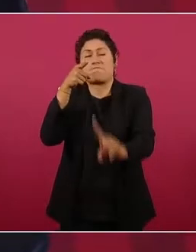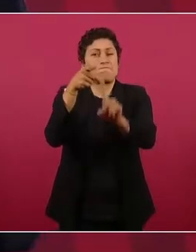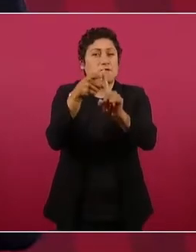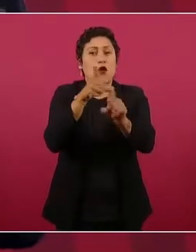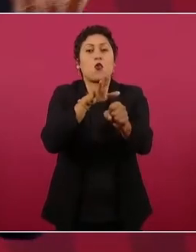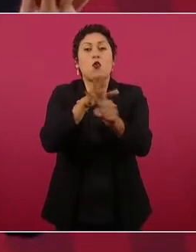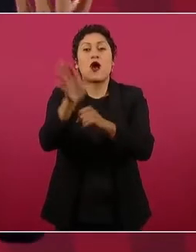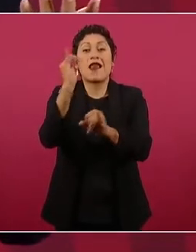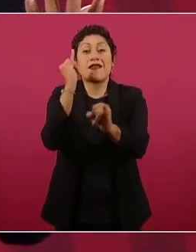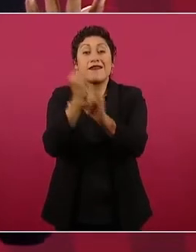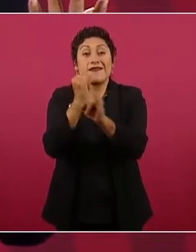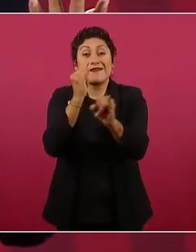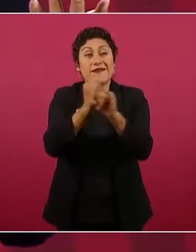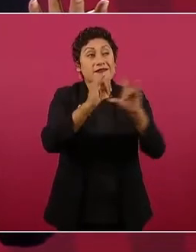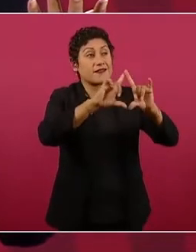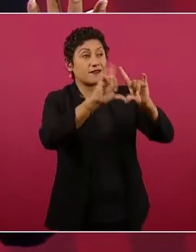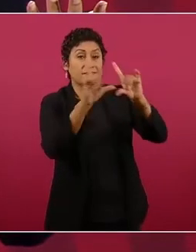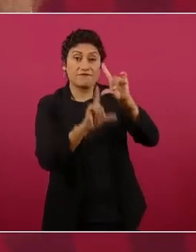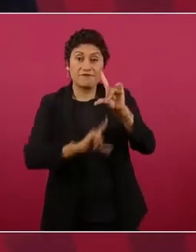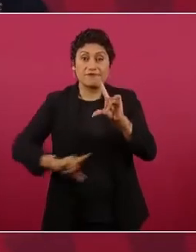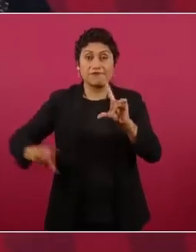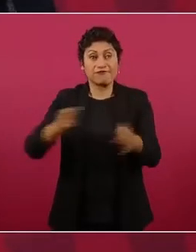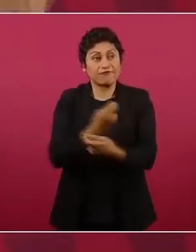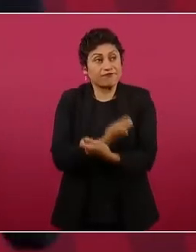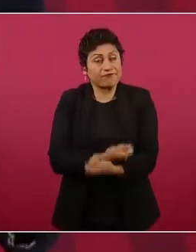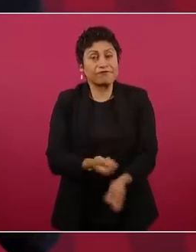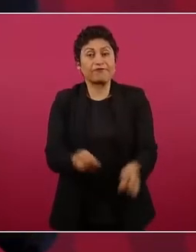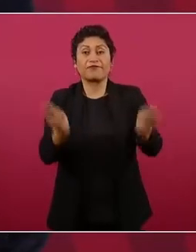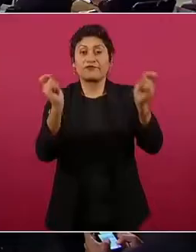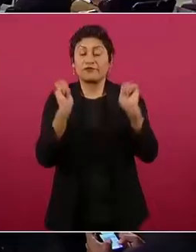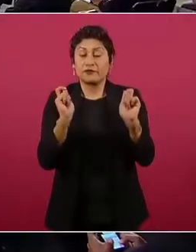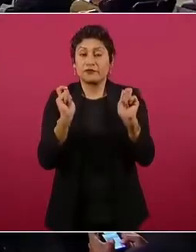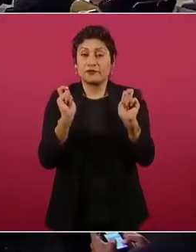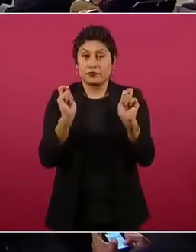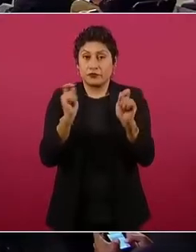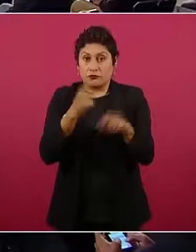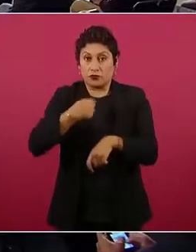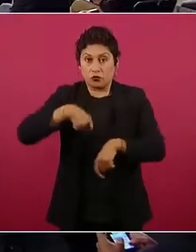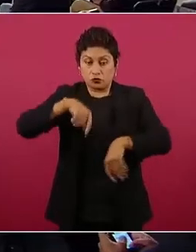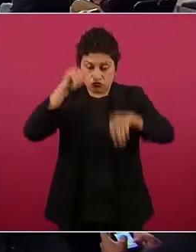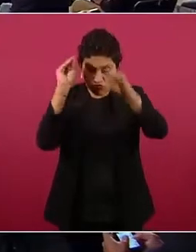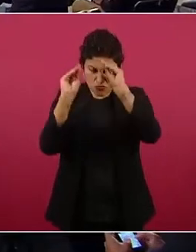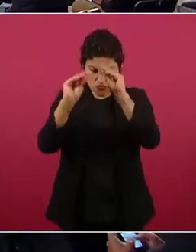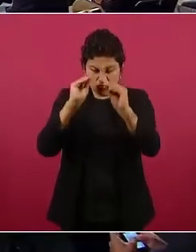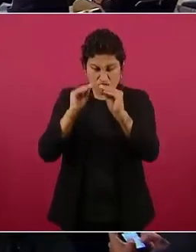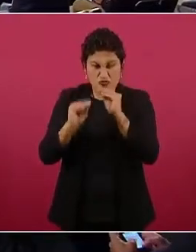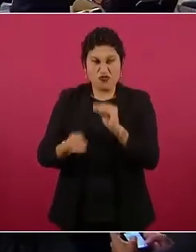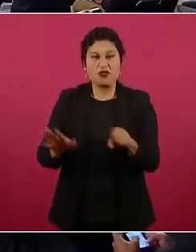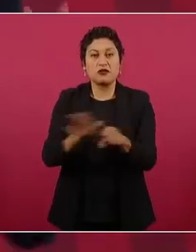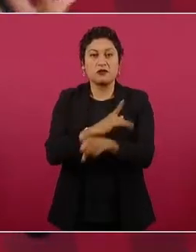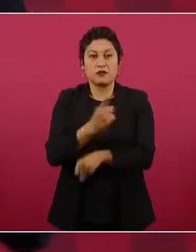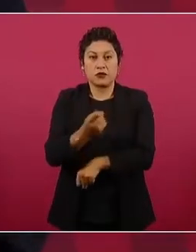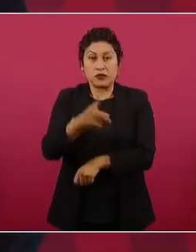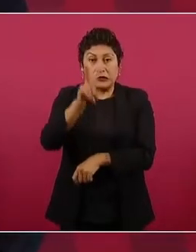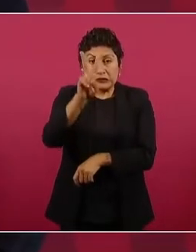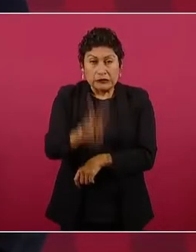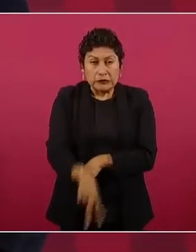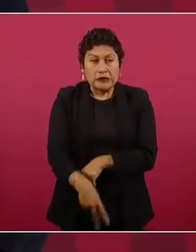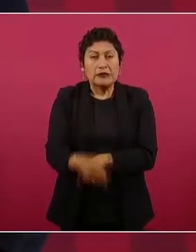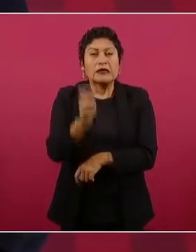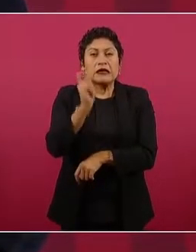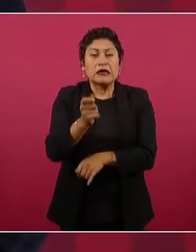en todo el país, porque es una gran reforma, es una revolución de las conciencias.